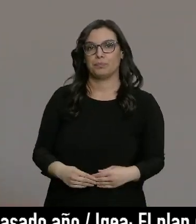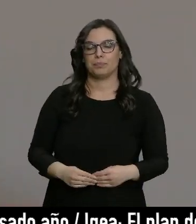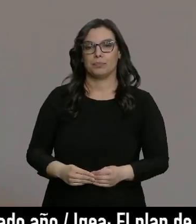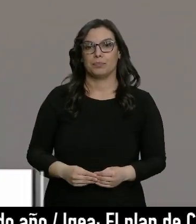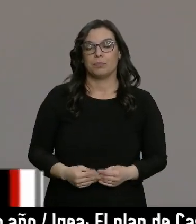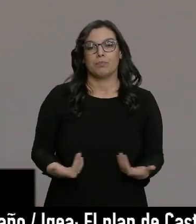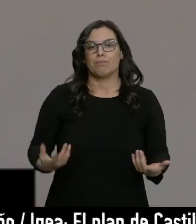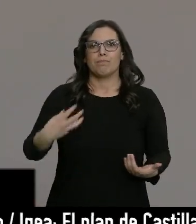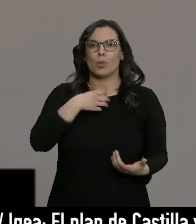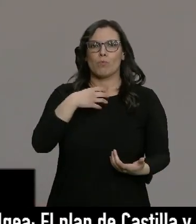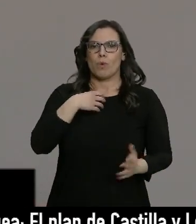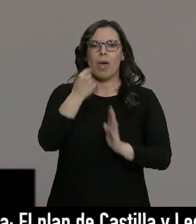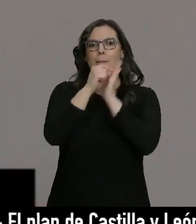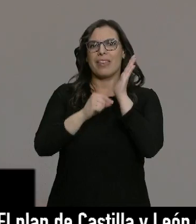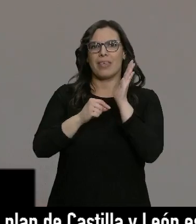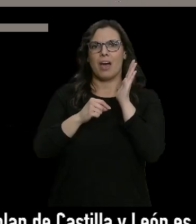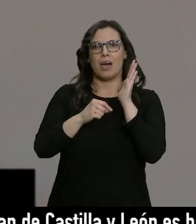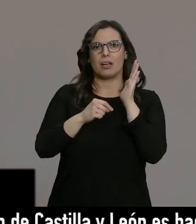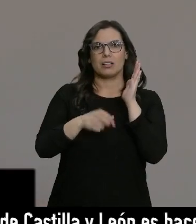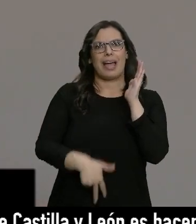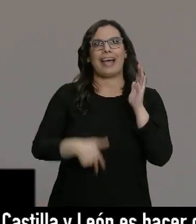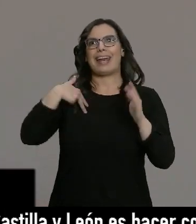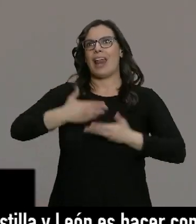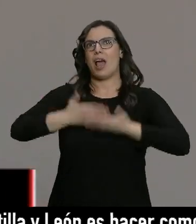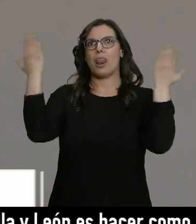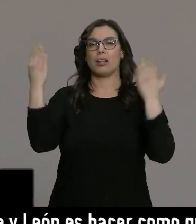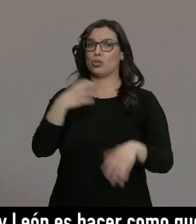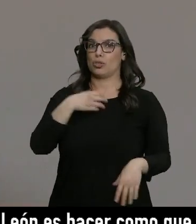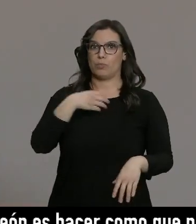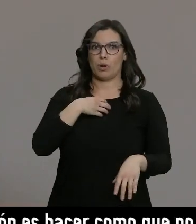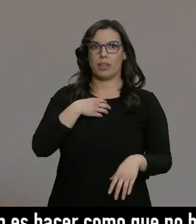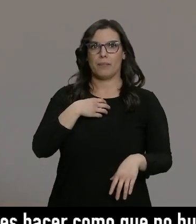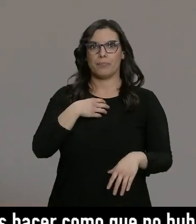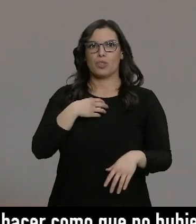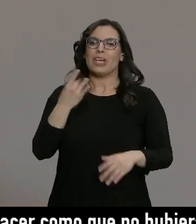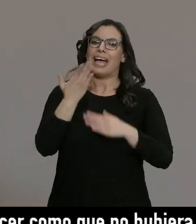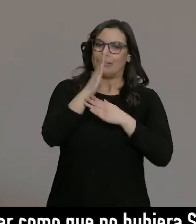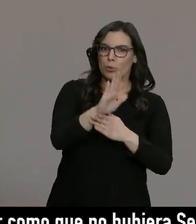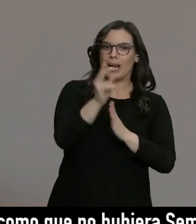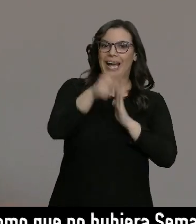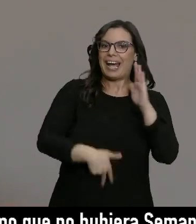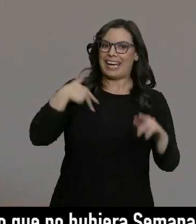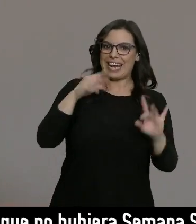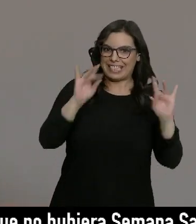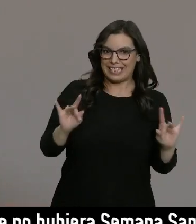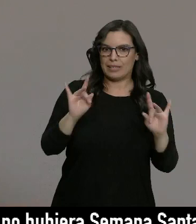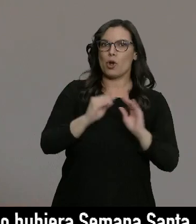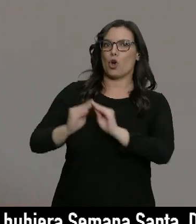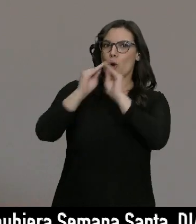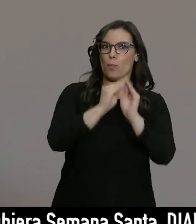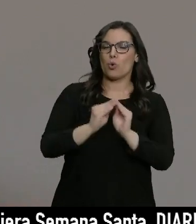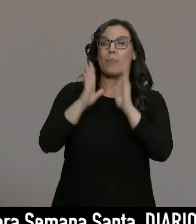No podemos plantear medidas a nivel general porque las situaciones sí que se pueden plantear medidas a nivel general, pero no podemos plantear todas las medidas